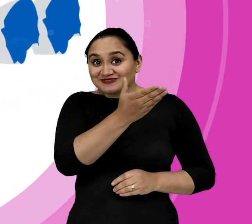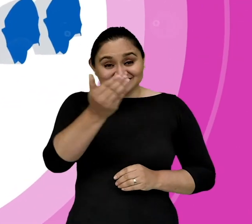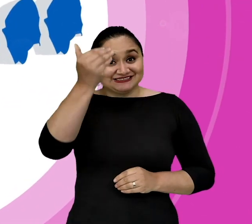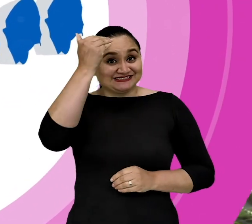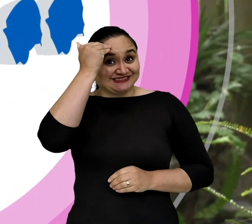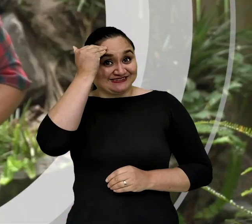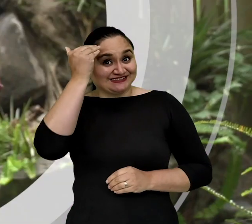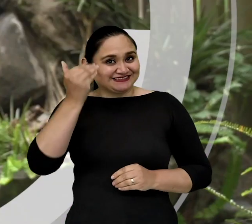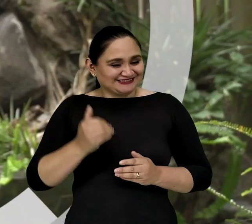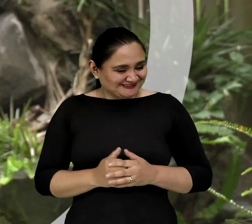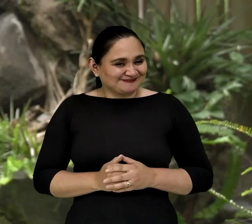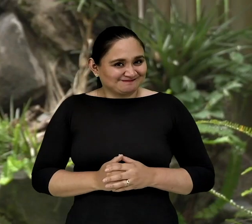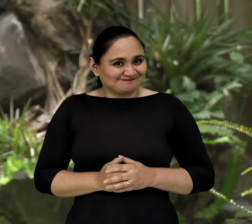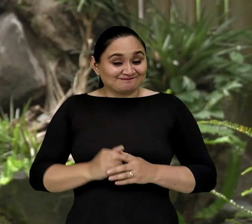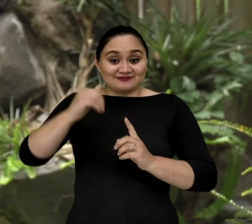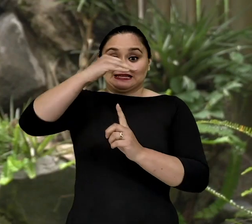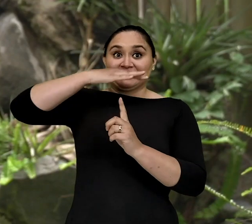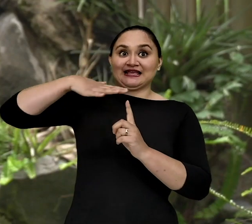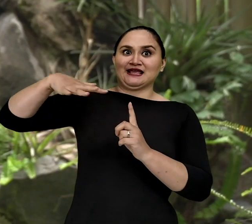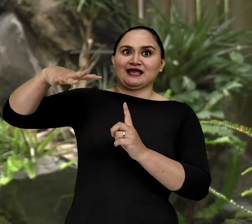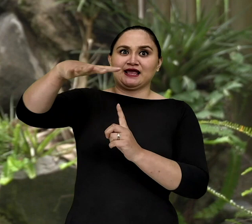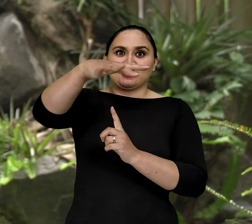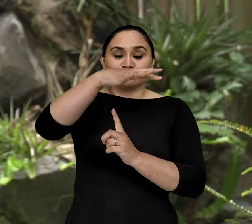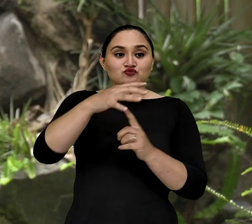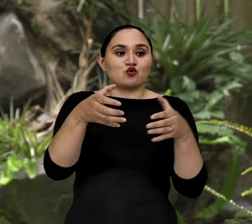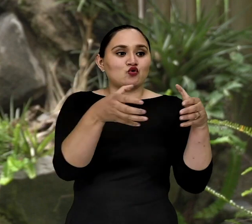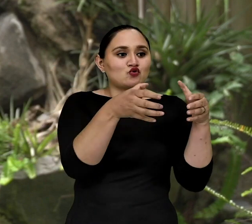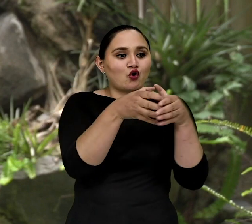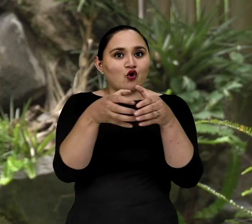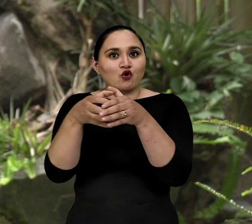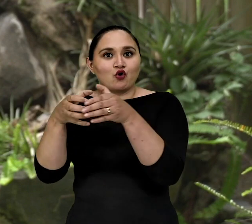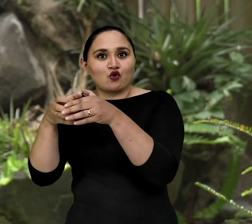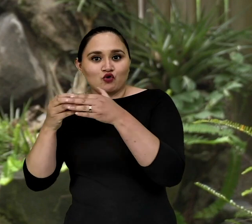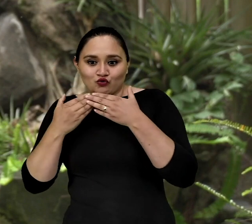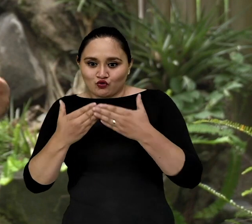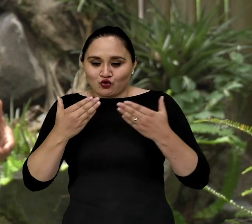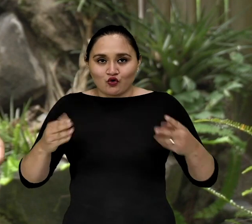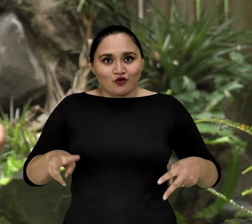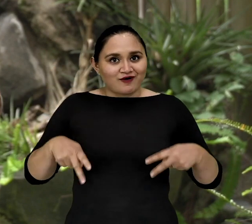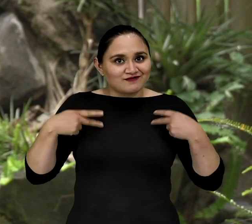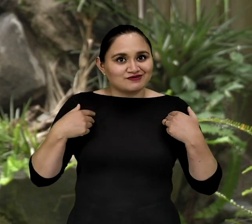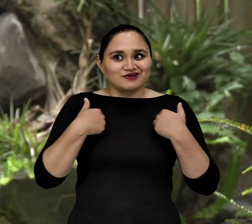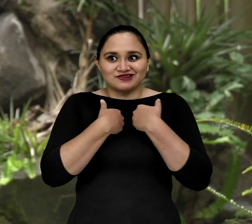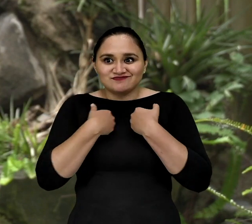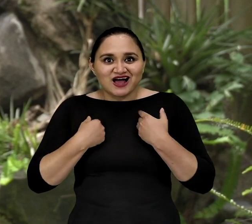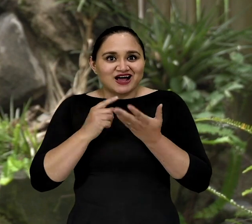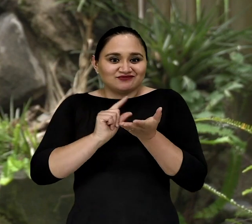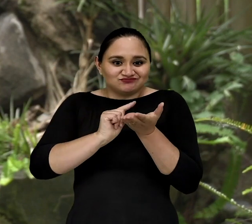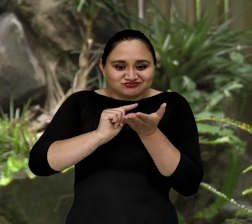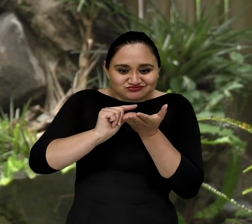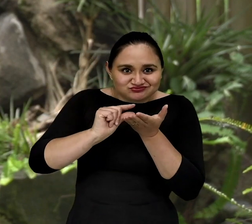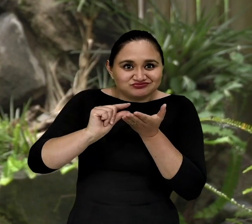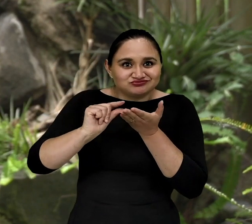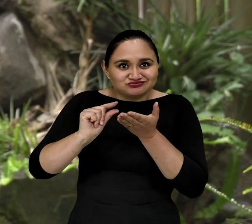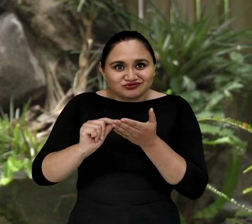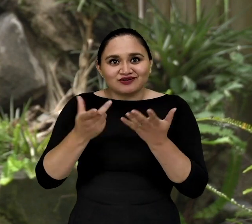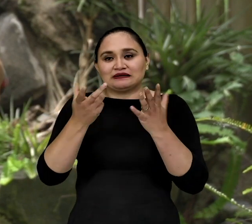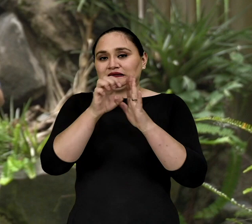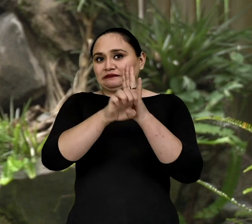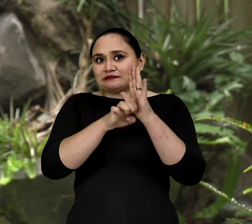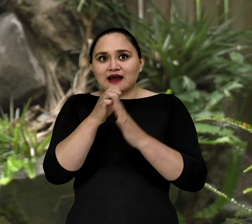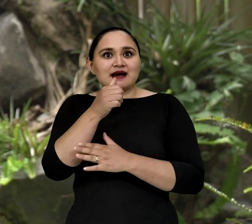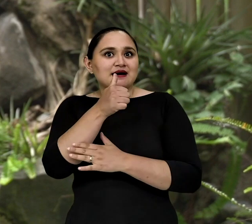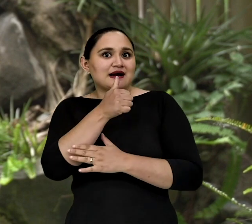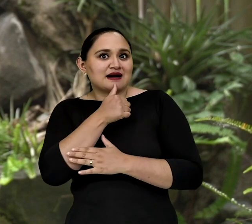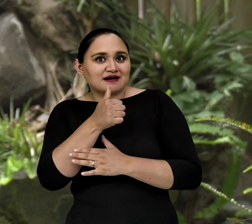¿Sabías que los ecosistemas son un conjunto de organismos vivos como animales, bacterias Con elementos como